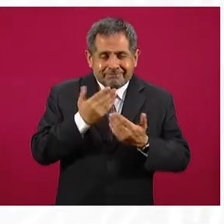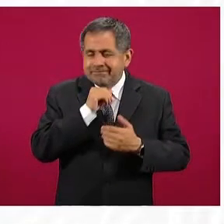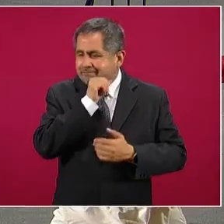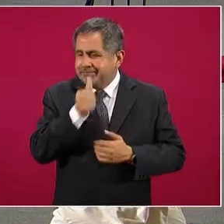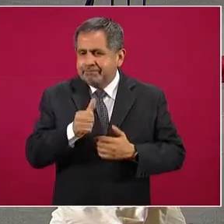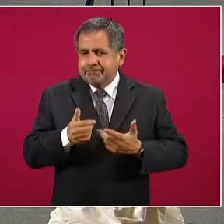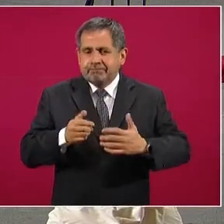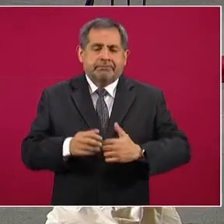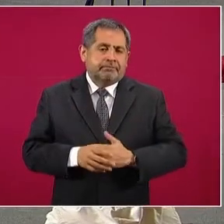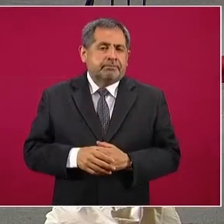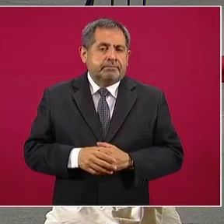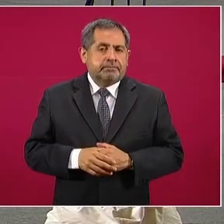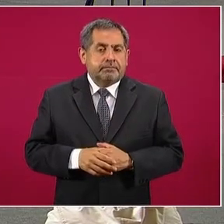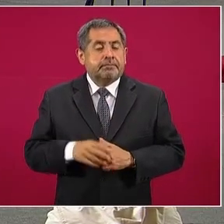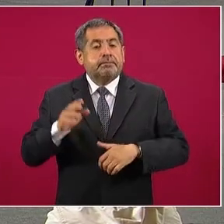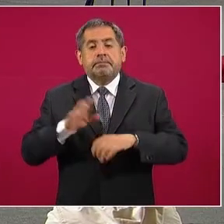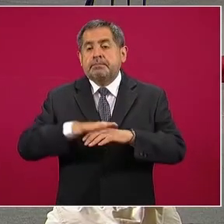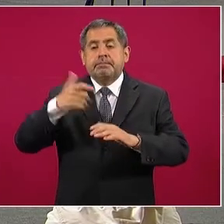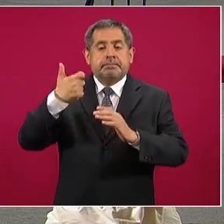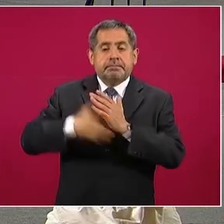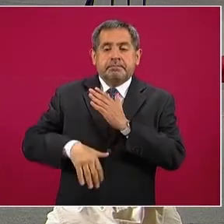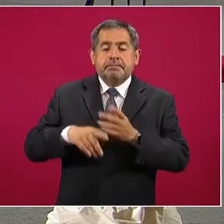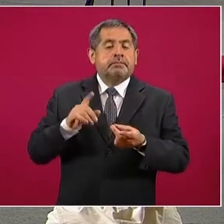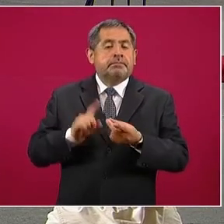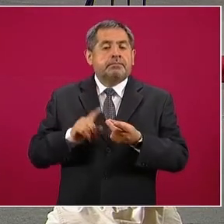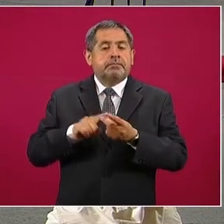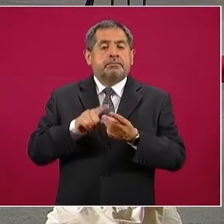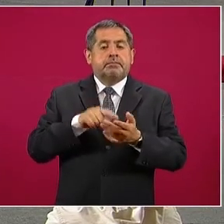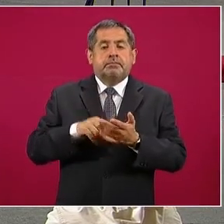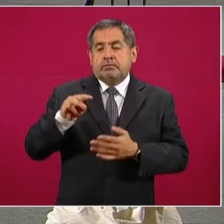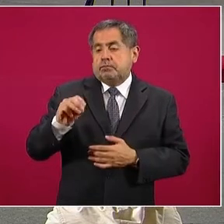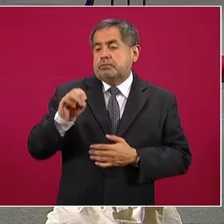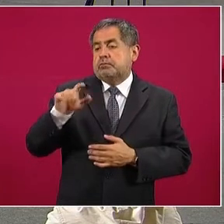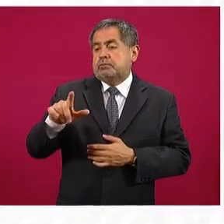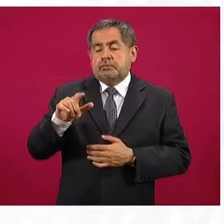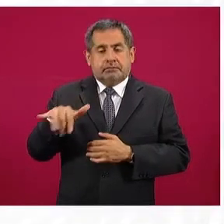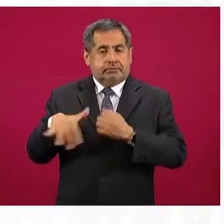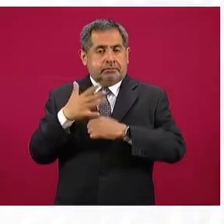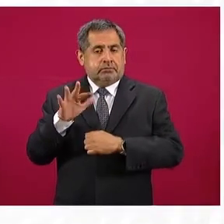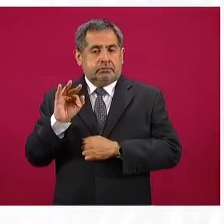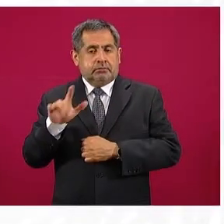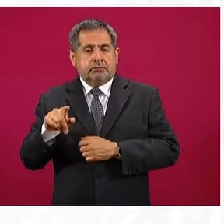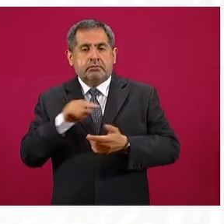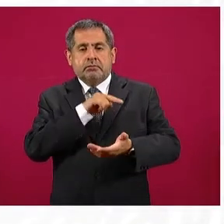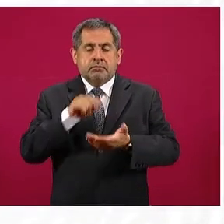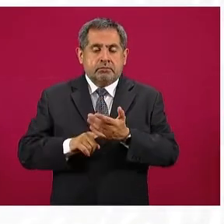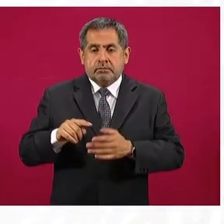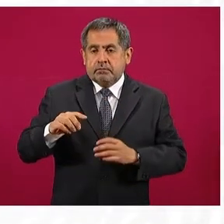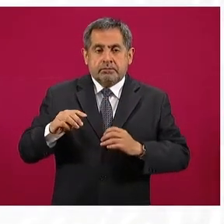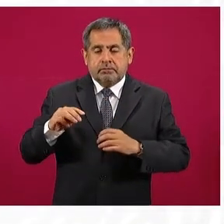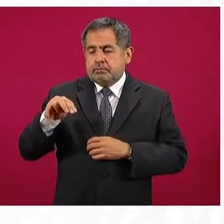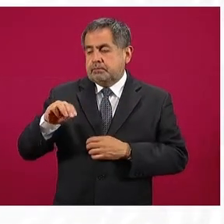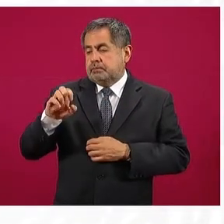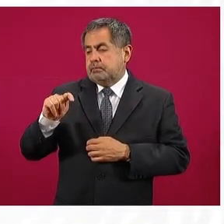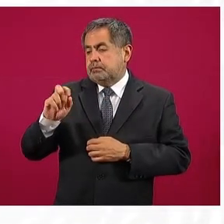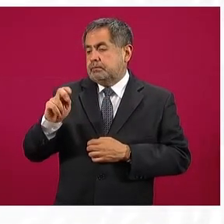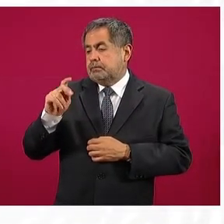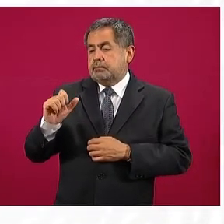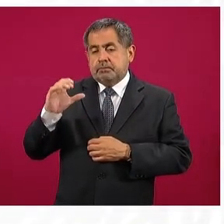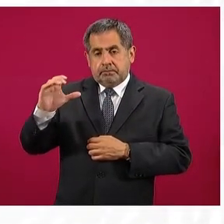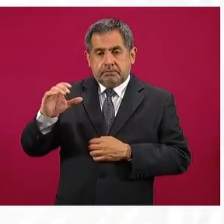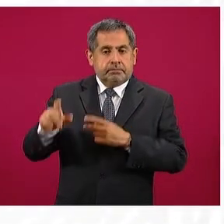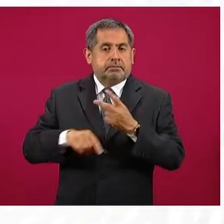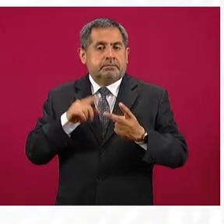litro por litro, la más barata para la regular móvil, 15.45 en Metepec, Estado de México, y 15.72